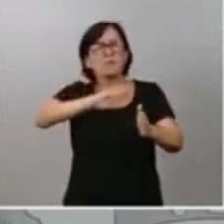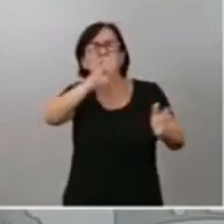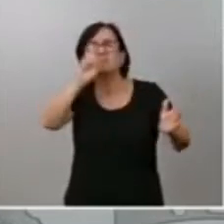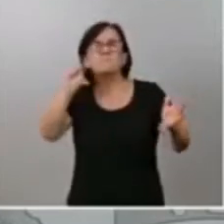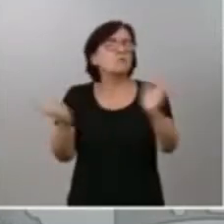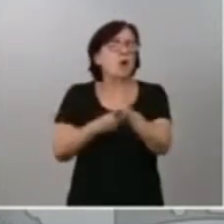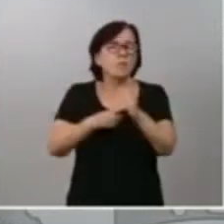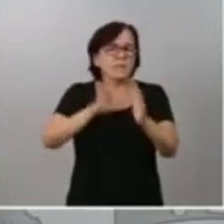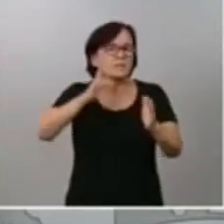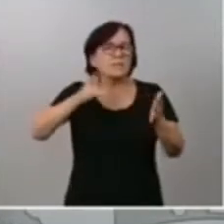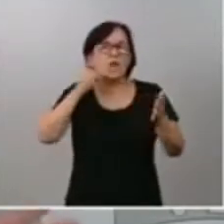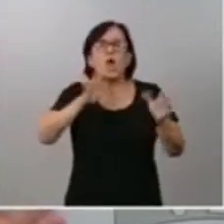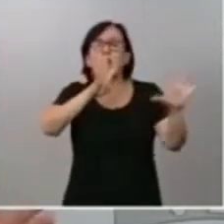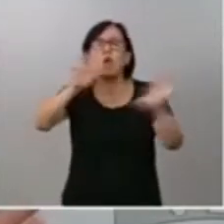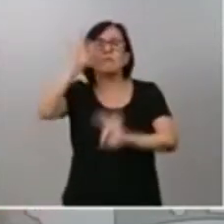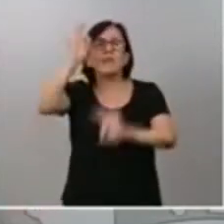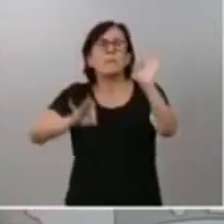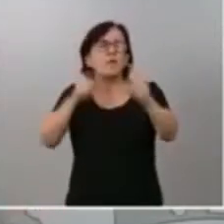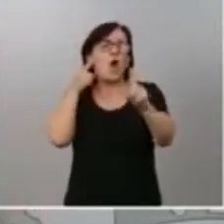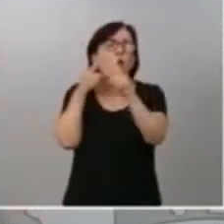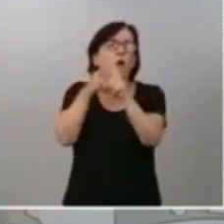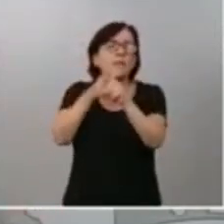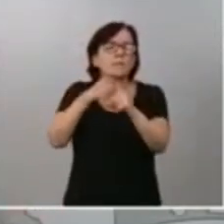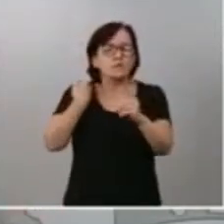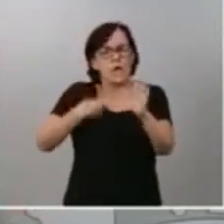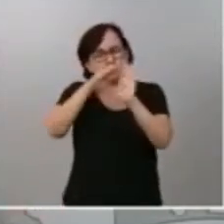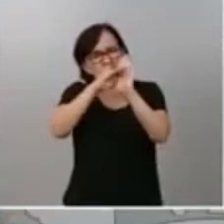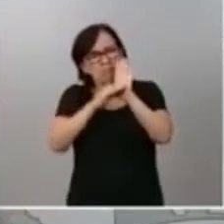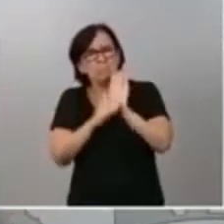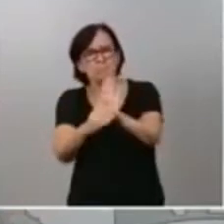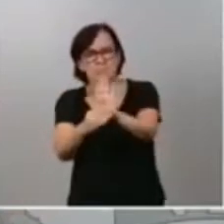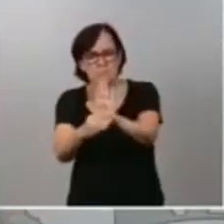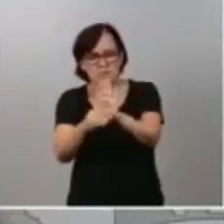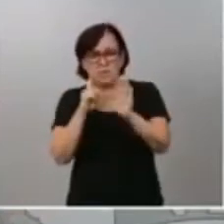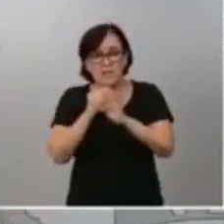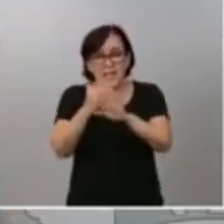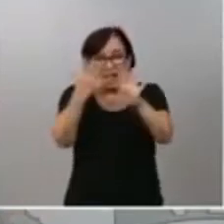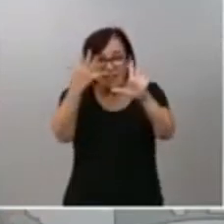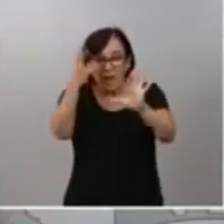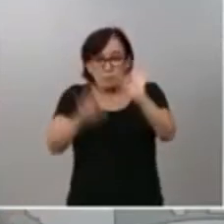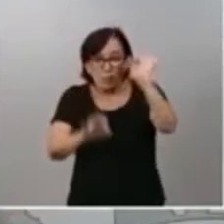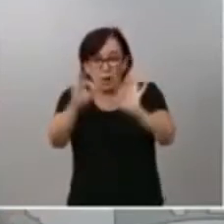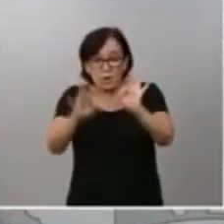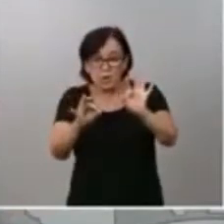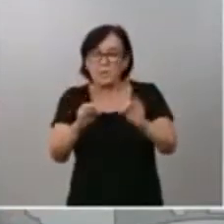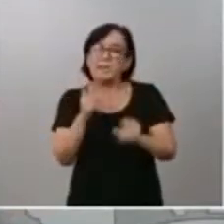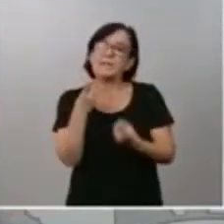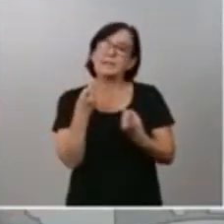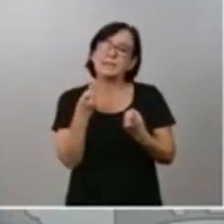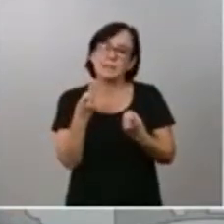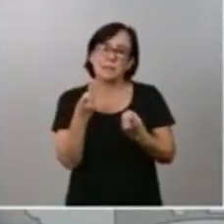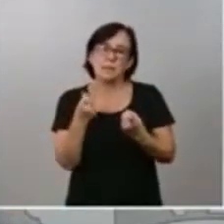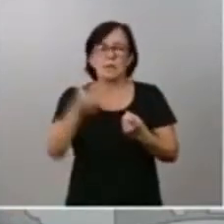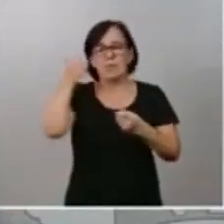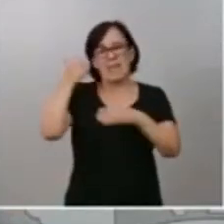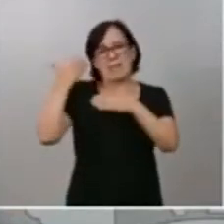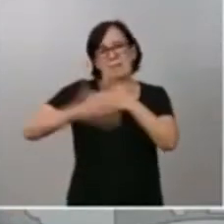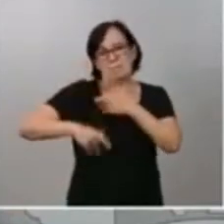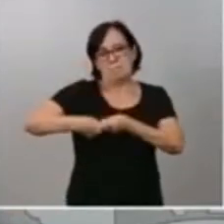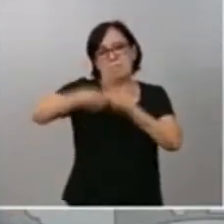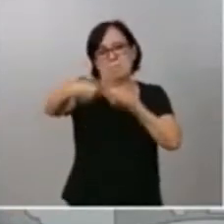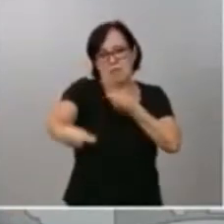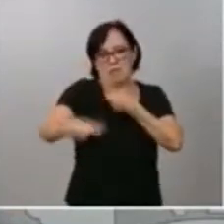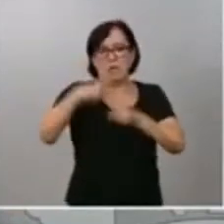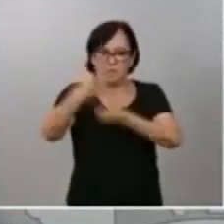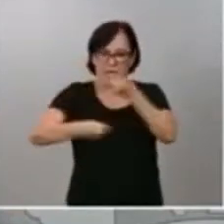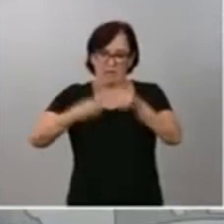objetivos marcados y habiendo iniciado el restante 10%, que va a precisar de un mayor plazo para su ejecución íntegra.